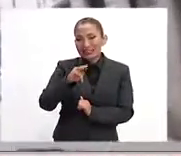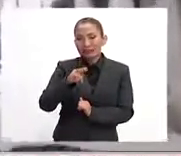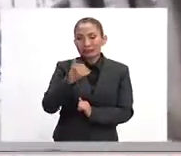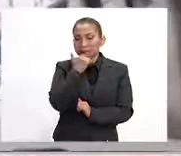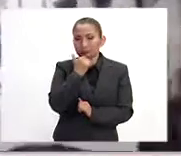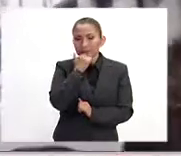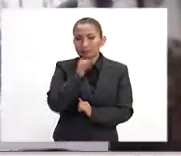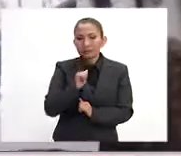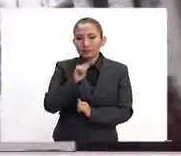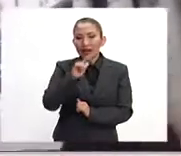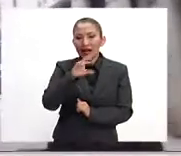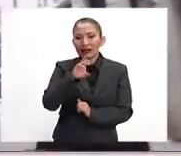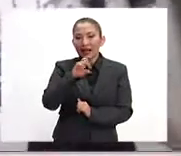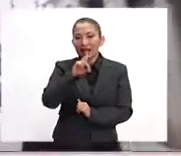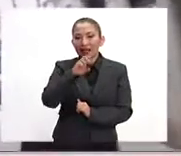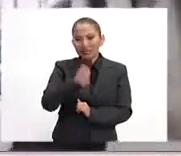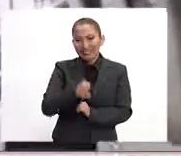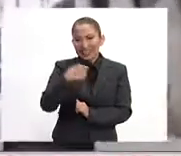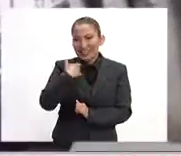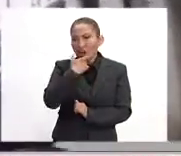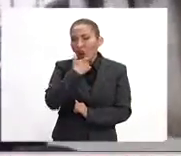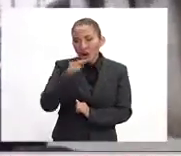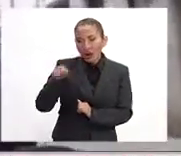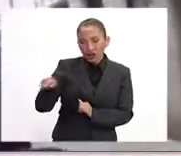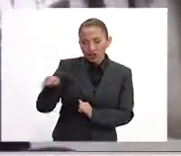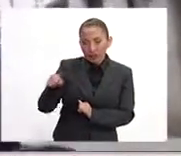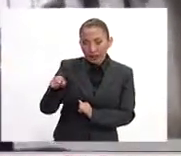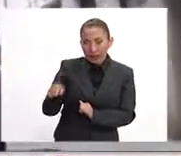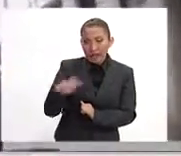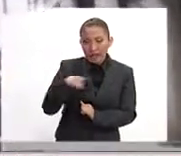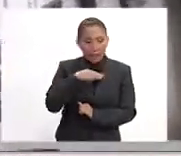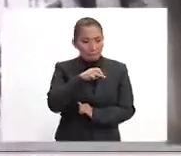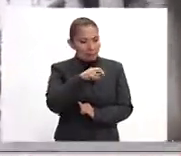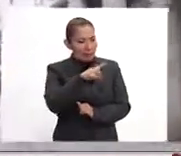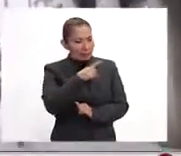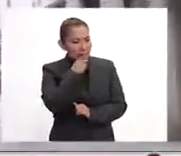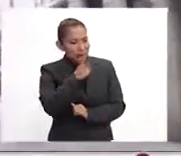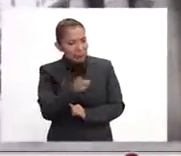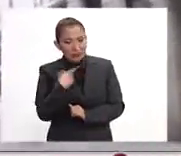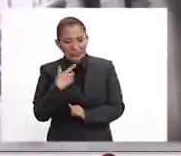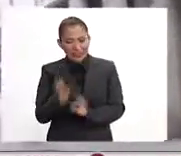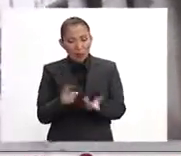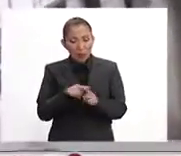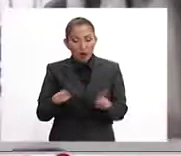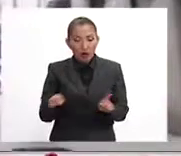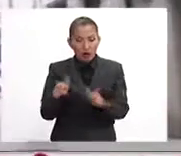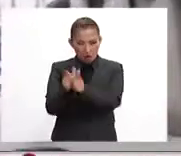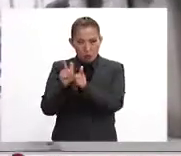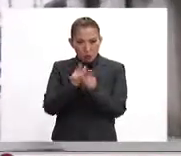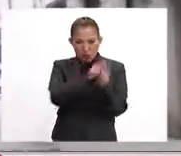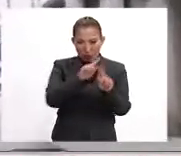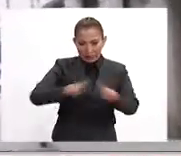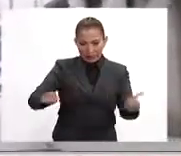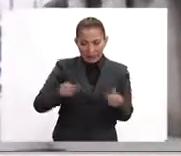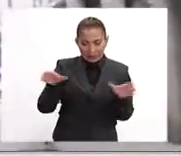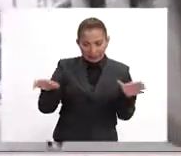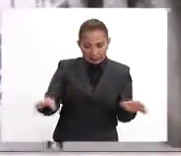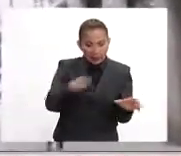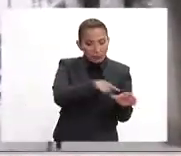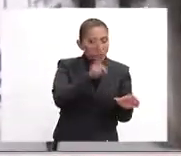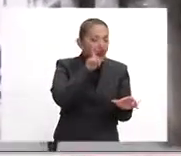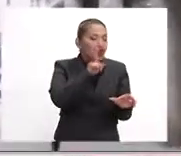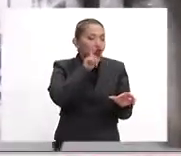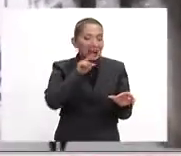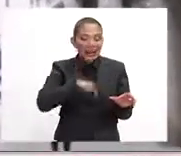alcalde de Londres, en donde incluso Theresa May, no obstante ser del partido contrario, del partido conservador Theresa May